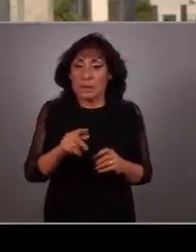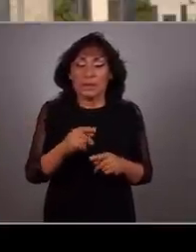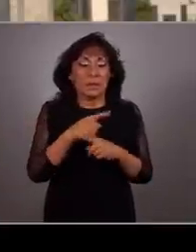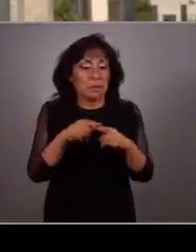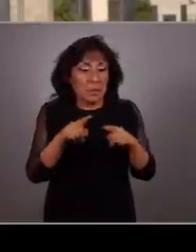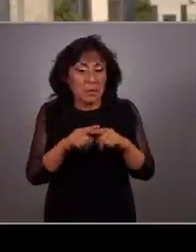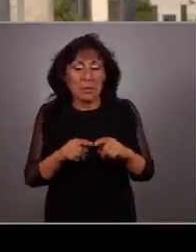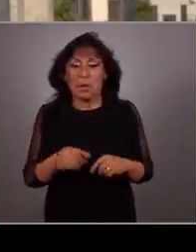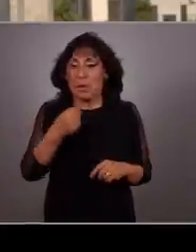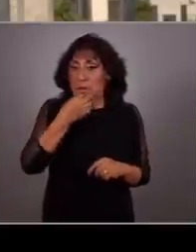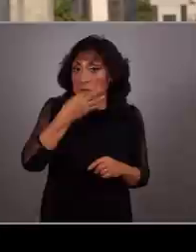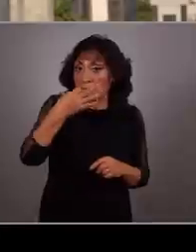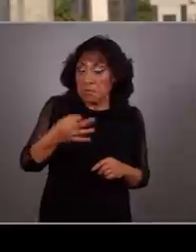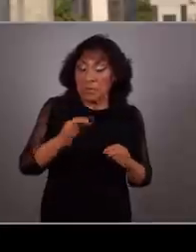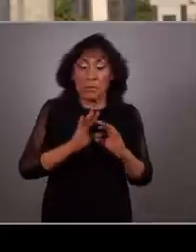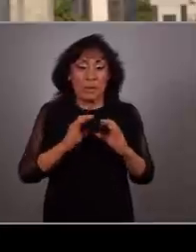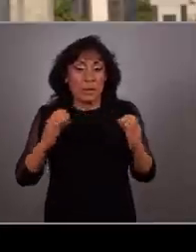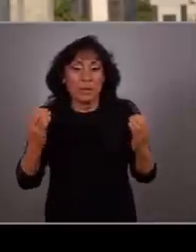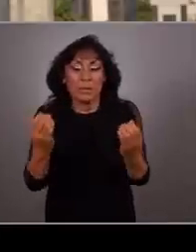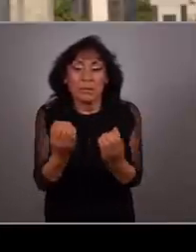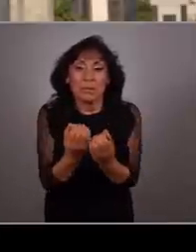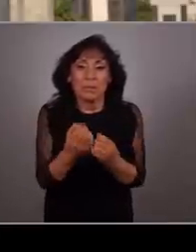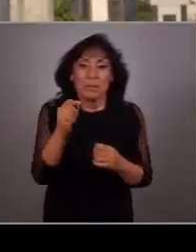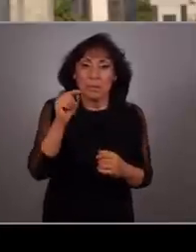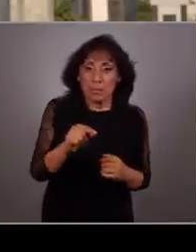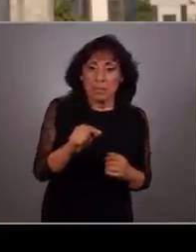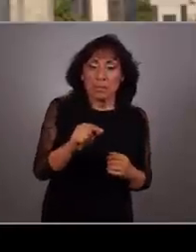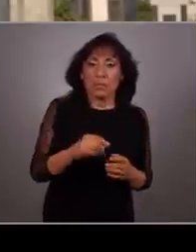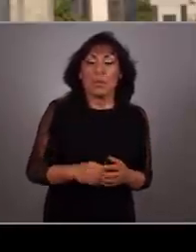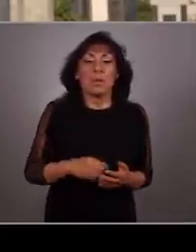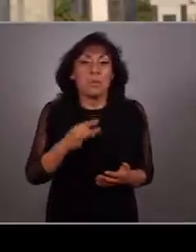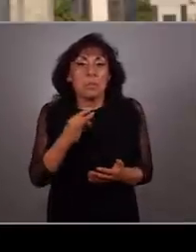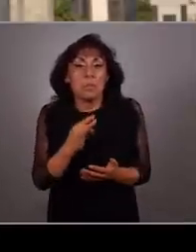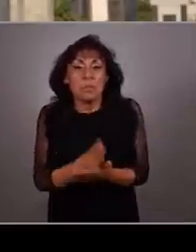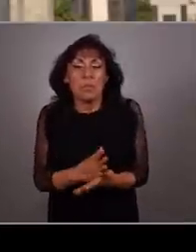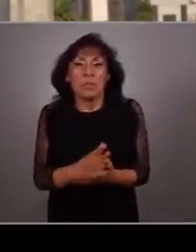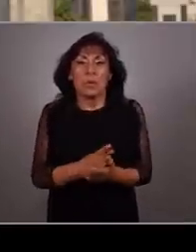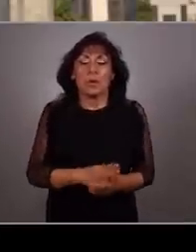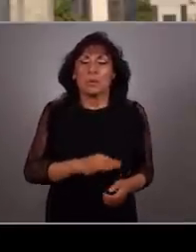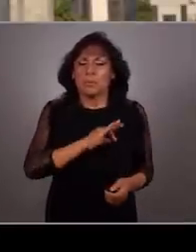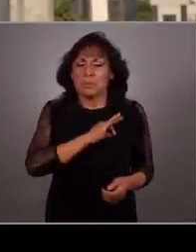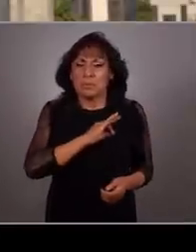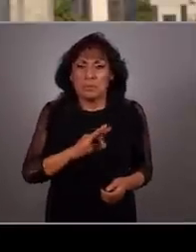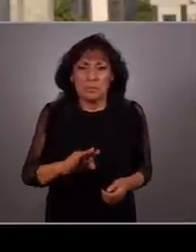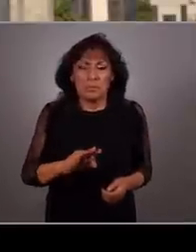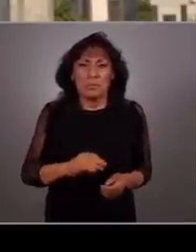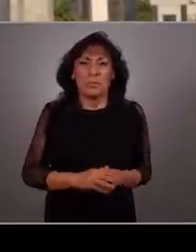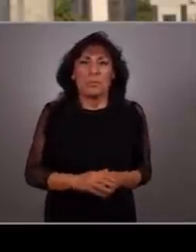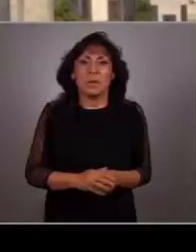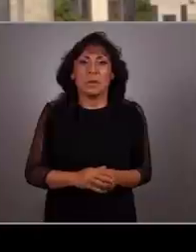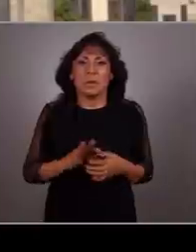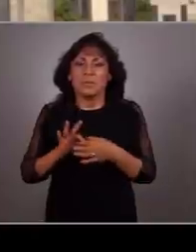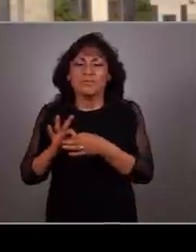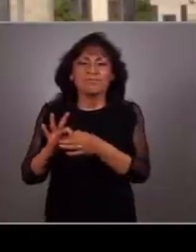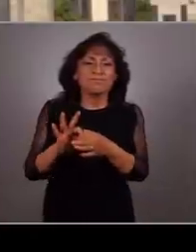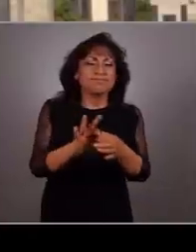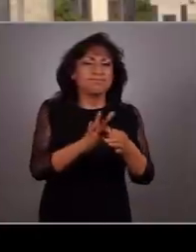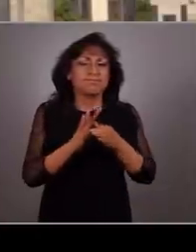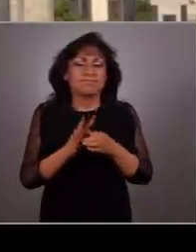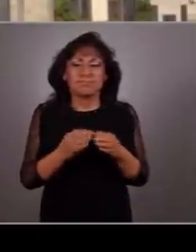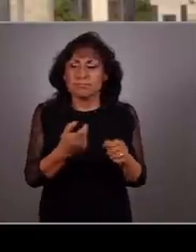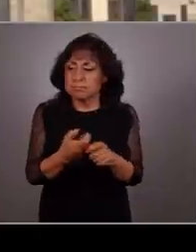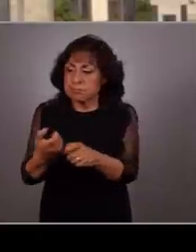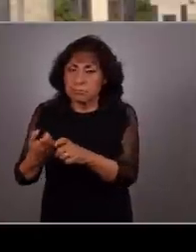y se pronuncia en colectivo. Porque ella solo será posible a través de la unidad